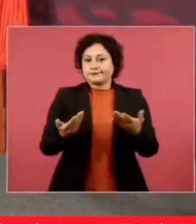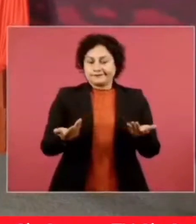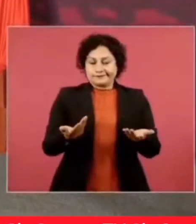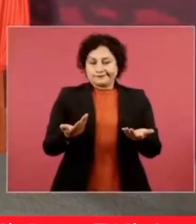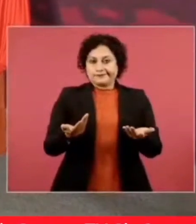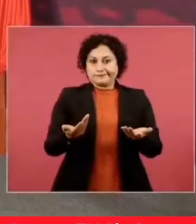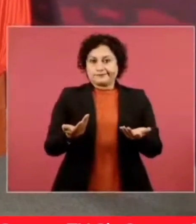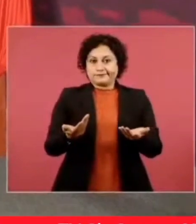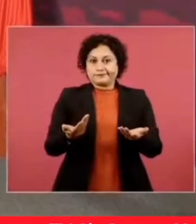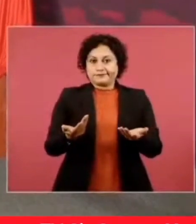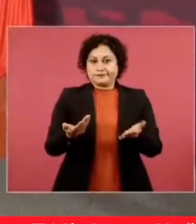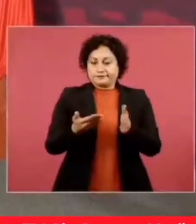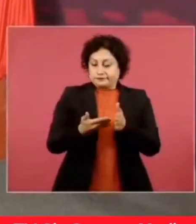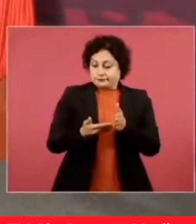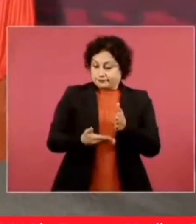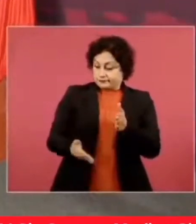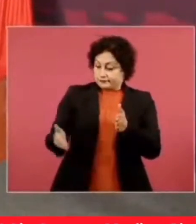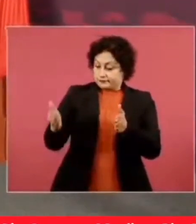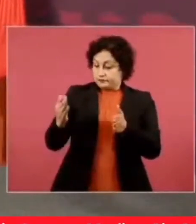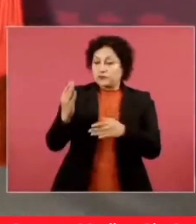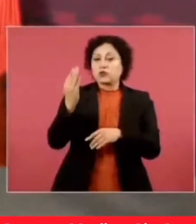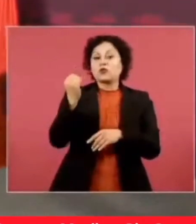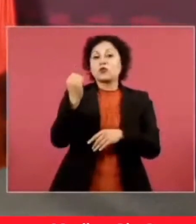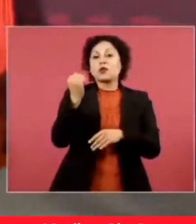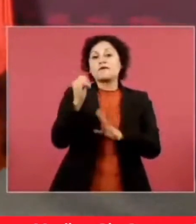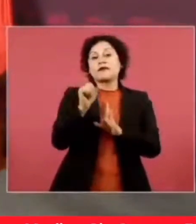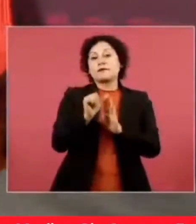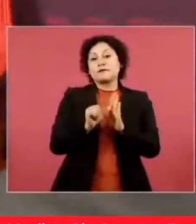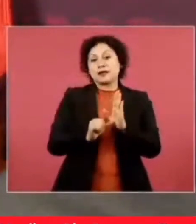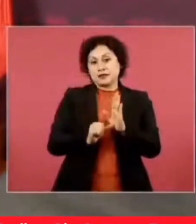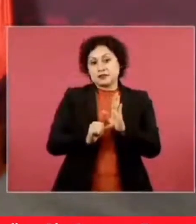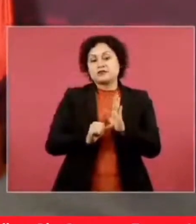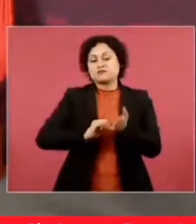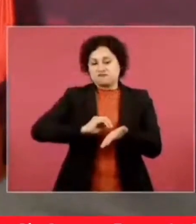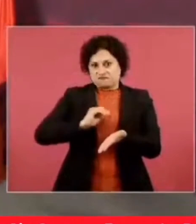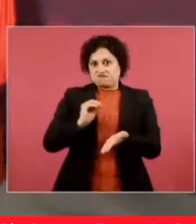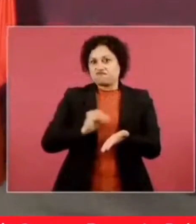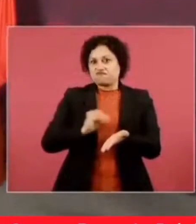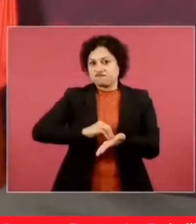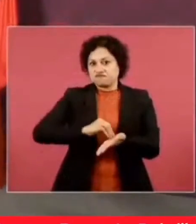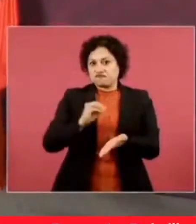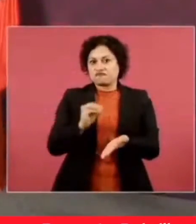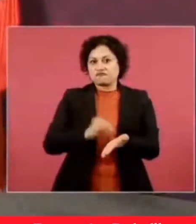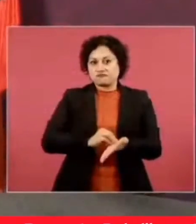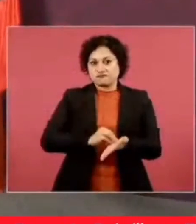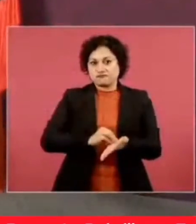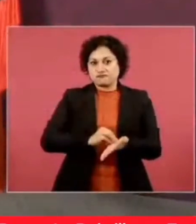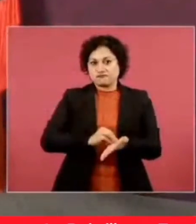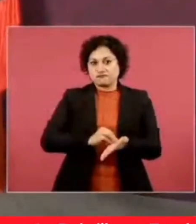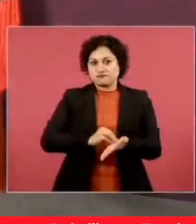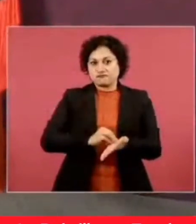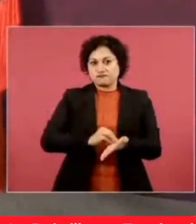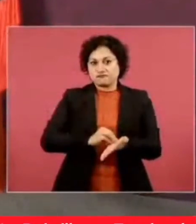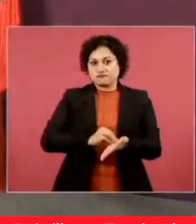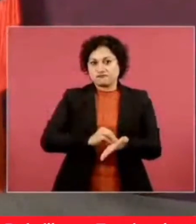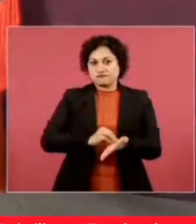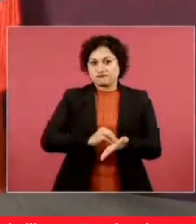nueve meses, es importante también que se dé a conocer